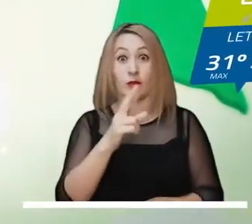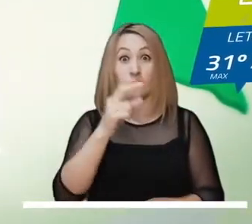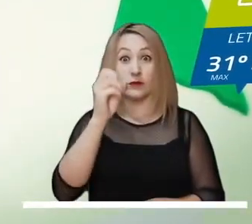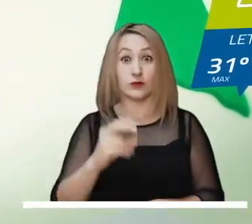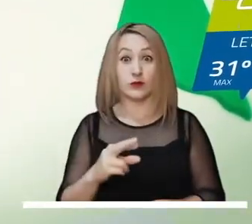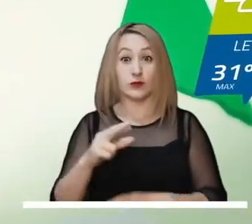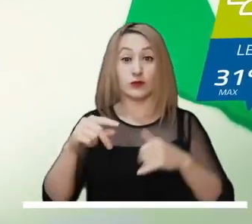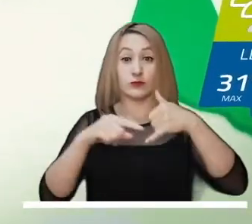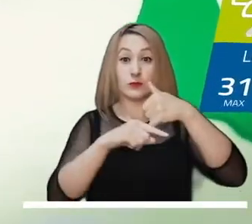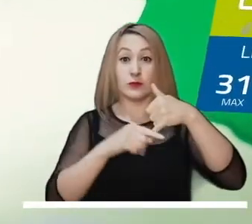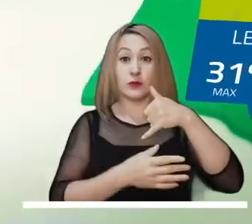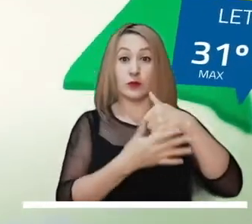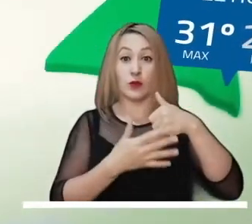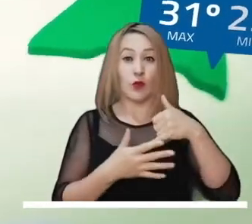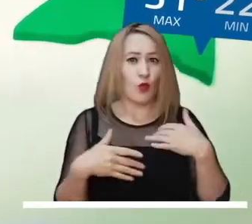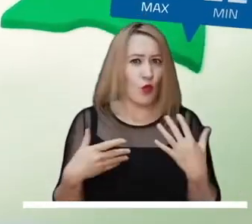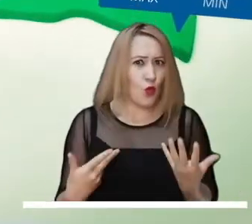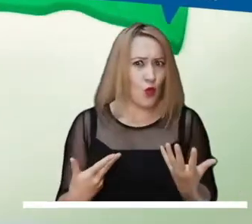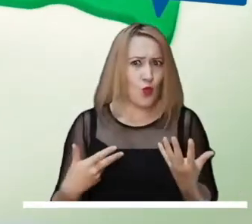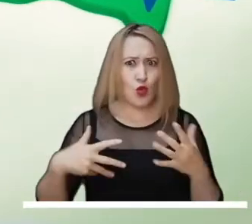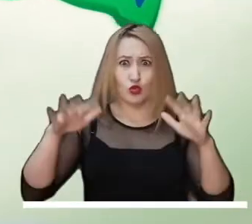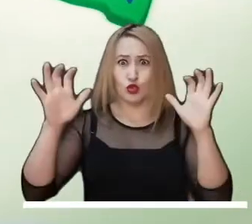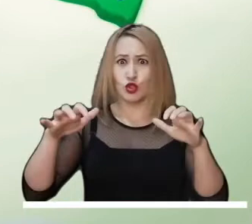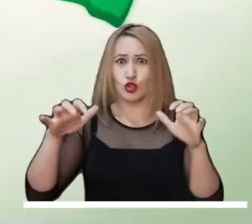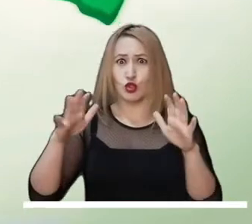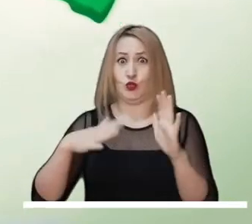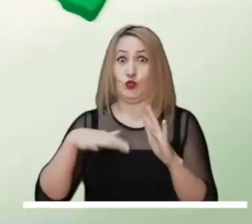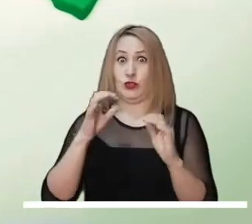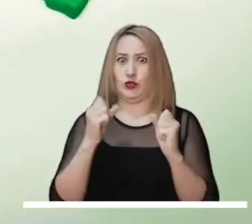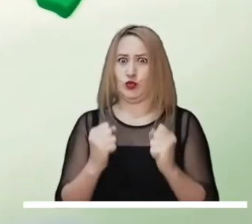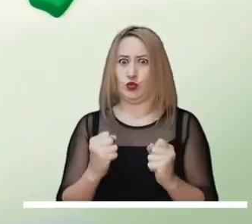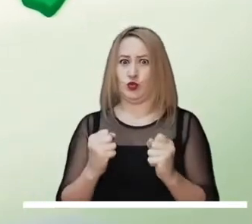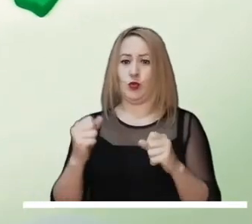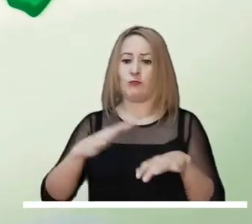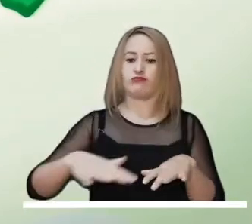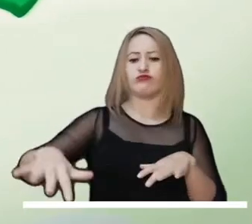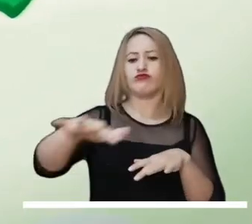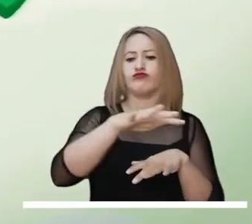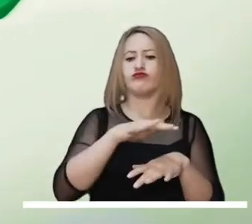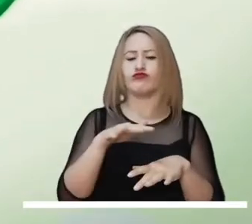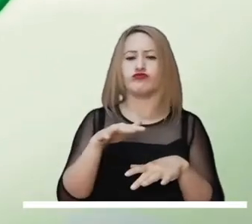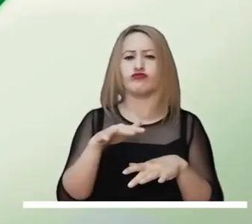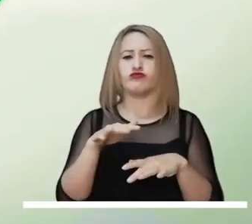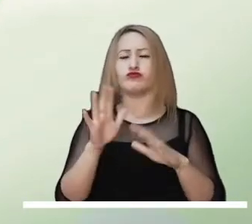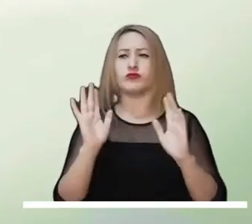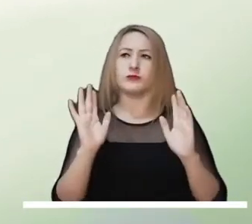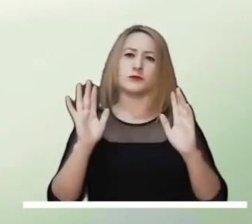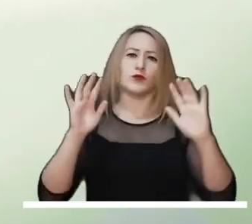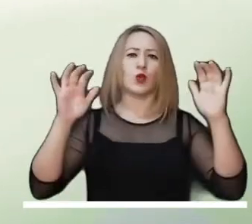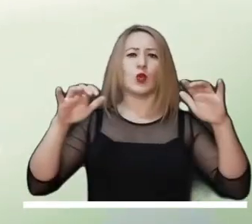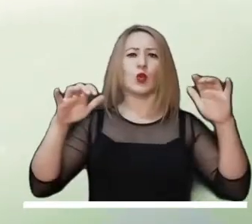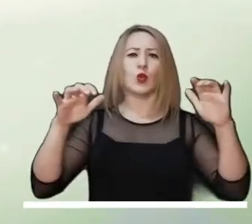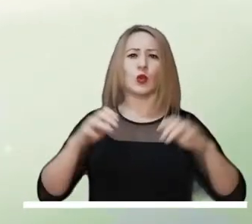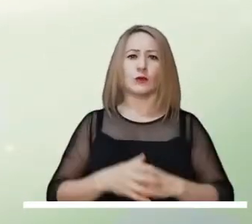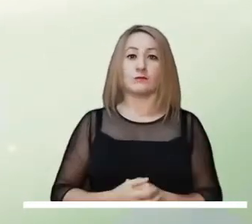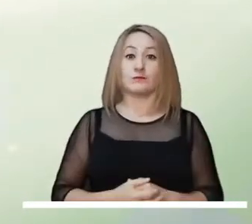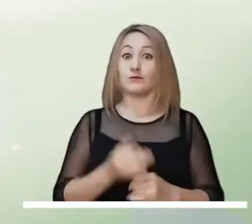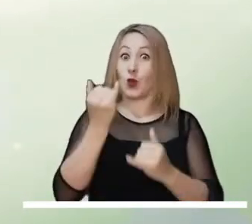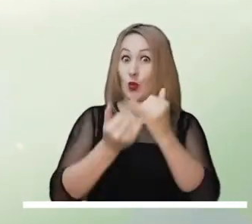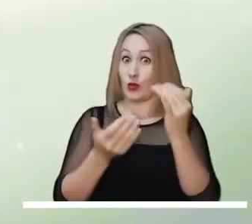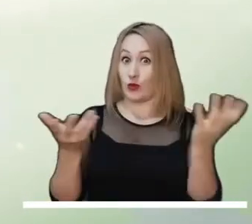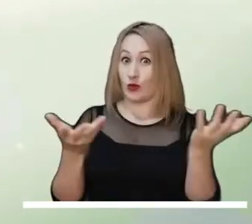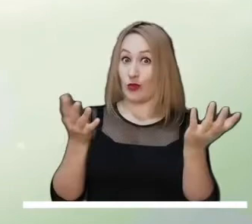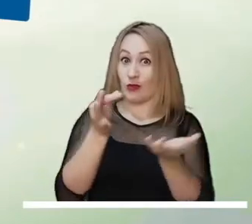neblado en la región. En el oriente y sur de la Amazonía recibirían las lluvias más importantes de la mañana. En el resto de la zona